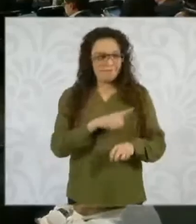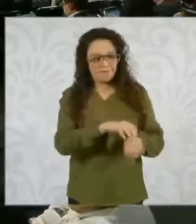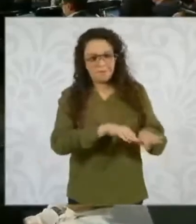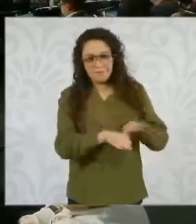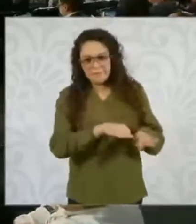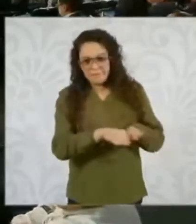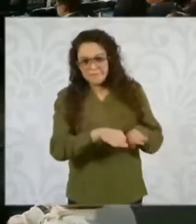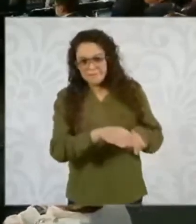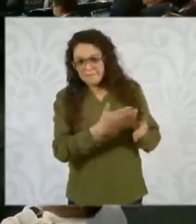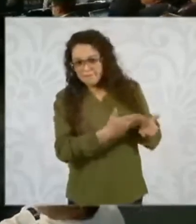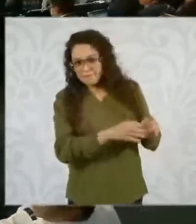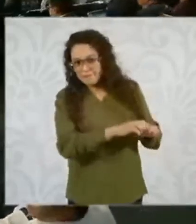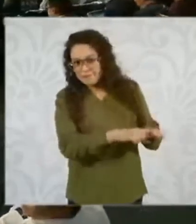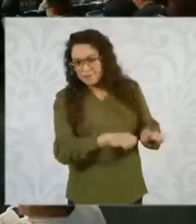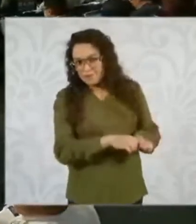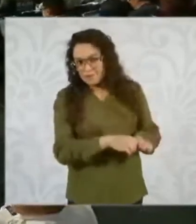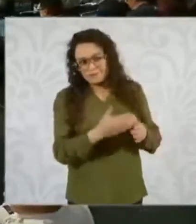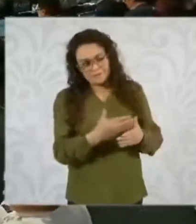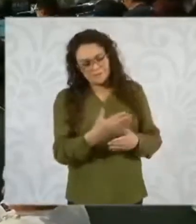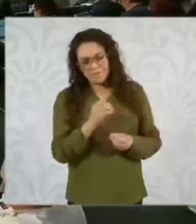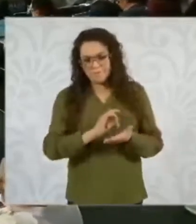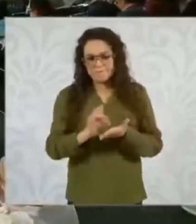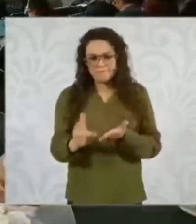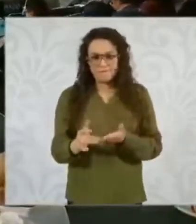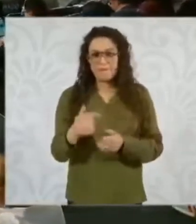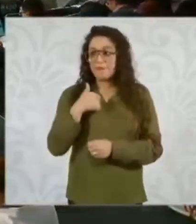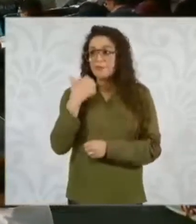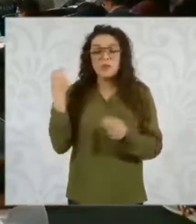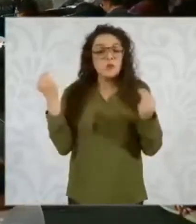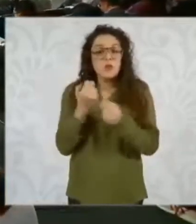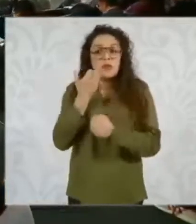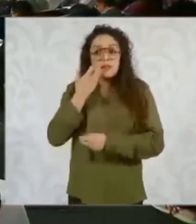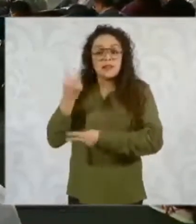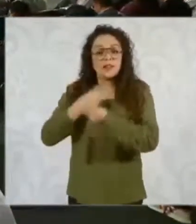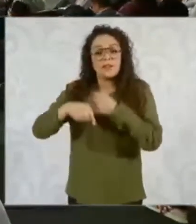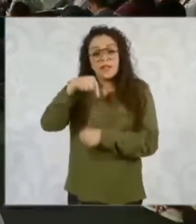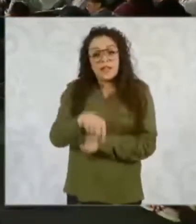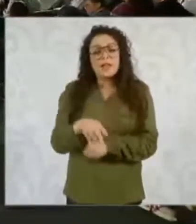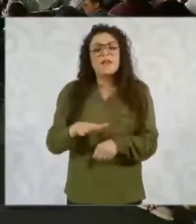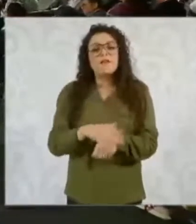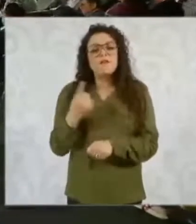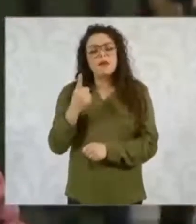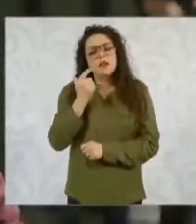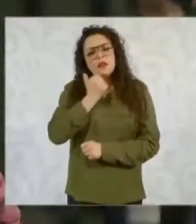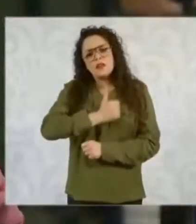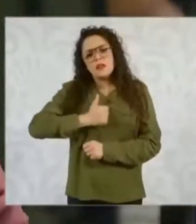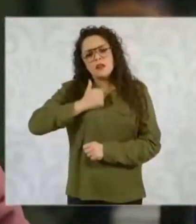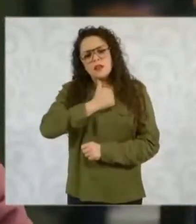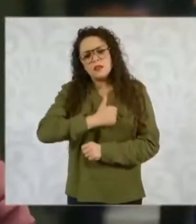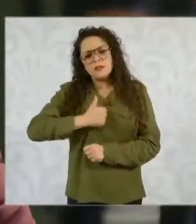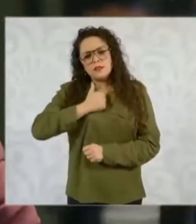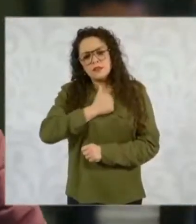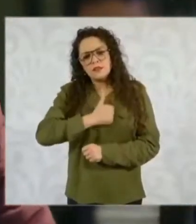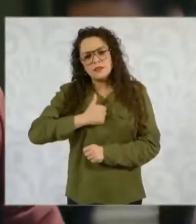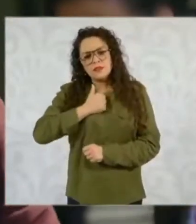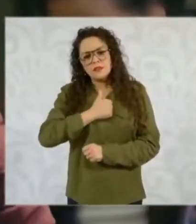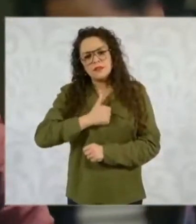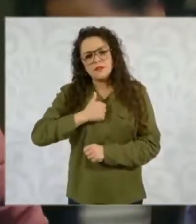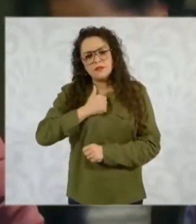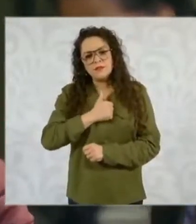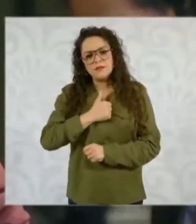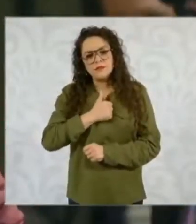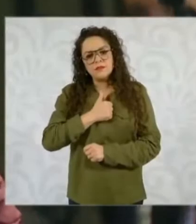aquí a la mañanera porque para mí es una pena el haber escuchado cómo ayer le